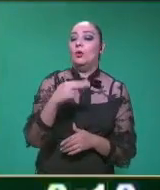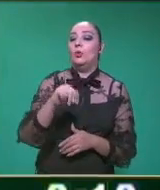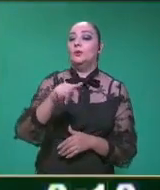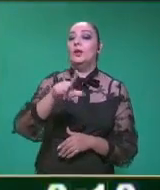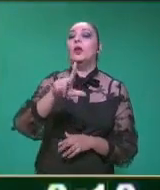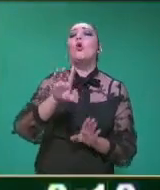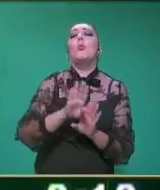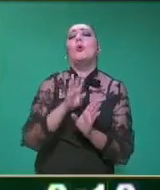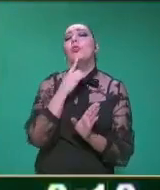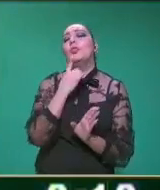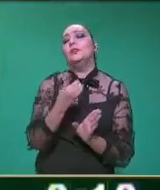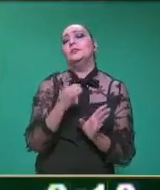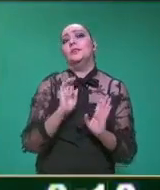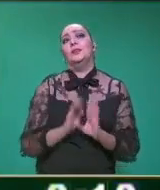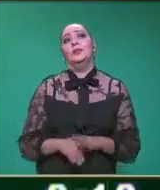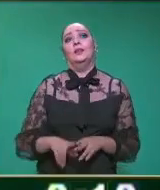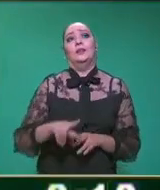dice...